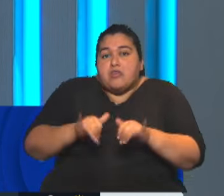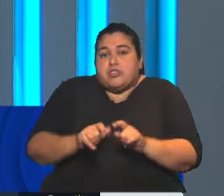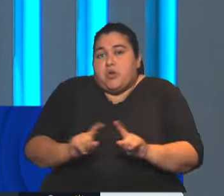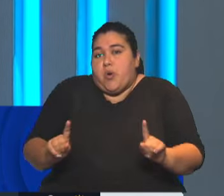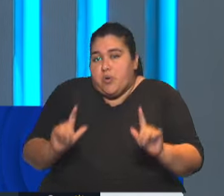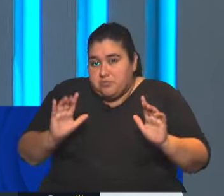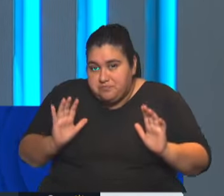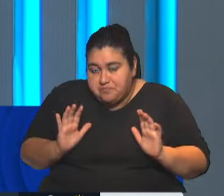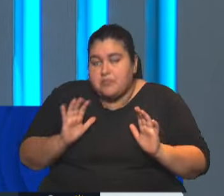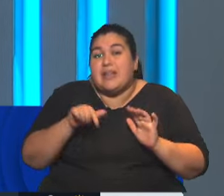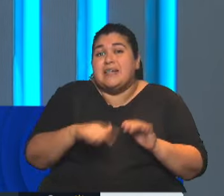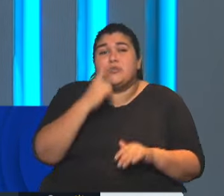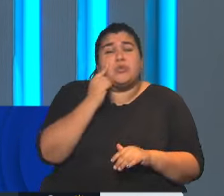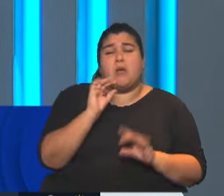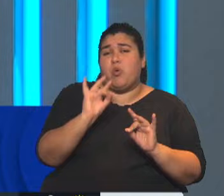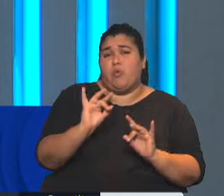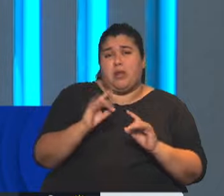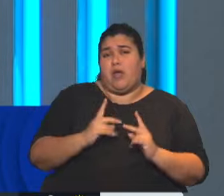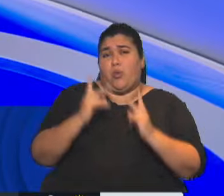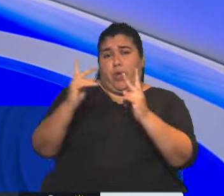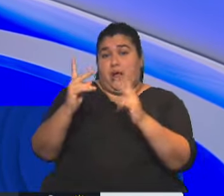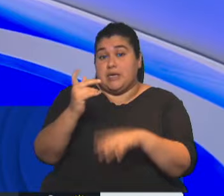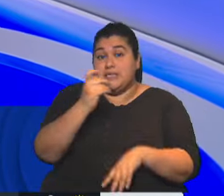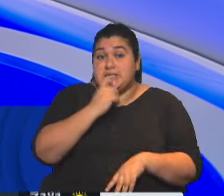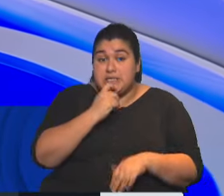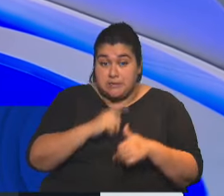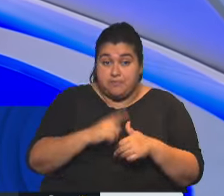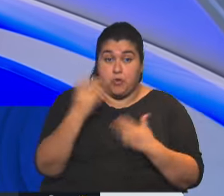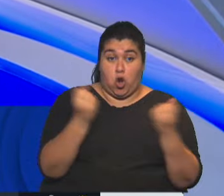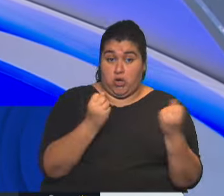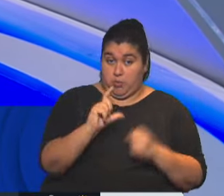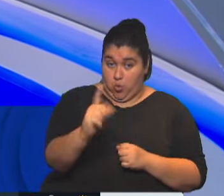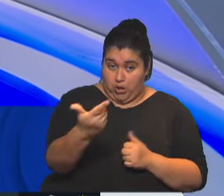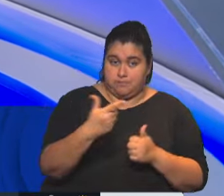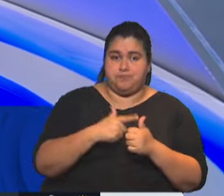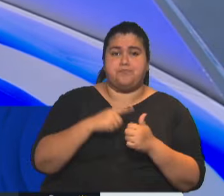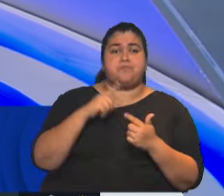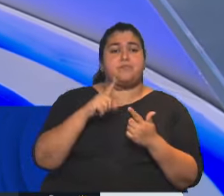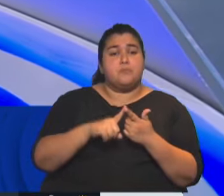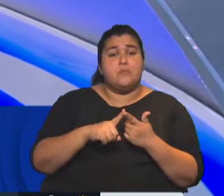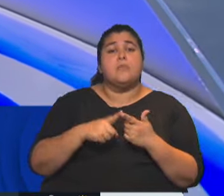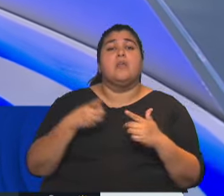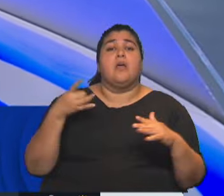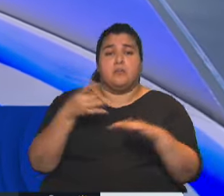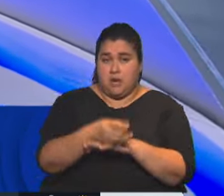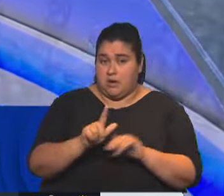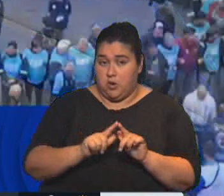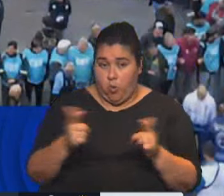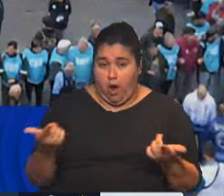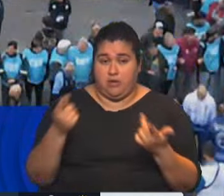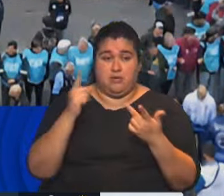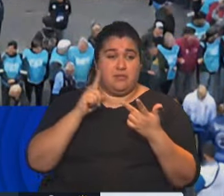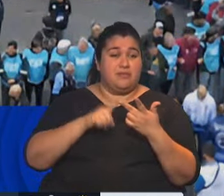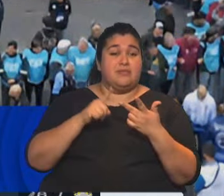complicada porque es difícil viajar si no tenés colectivos, buta, tenés trenes, la fraternidad